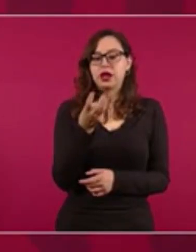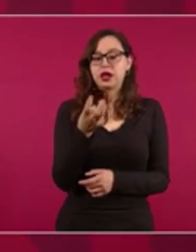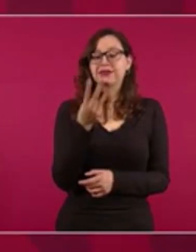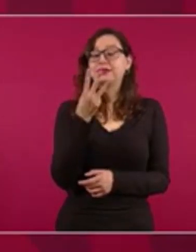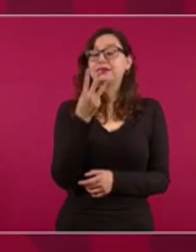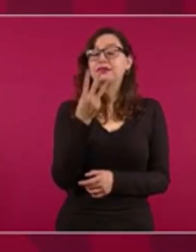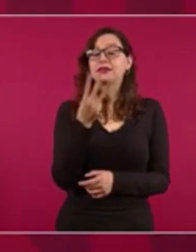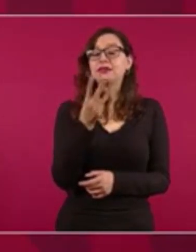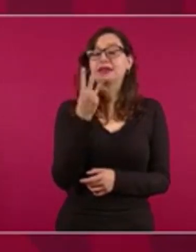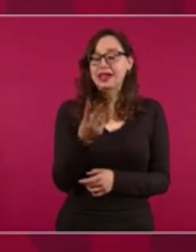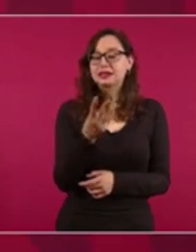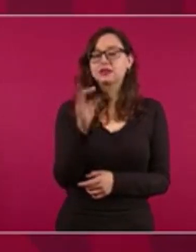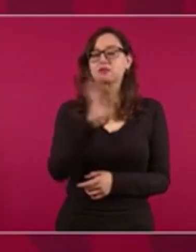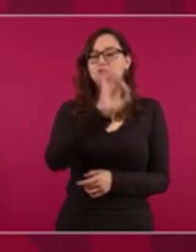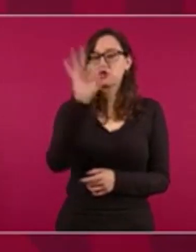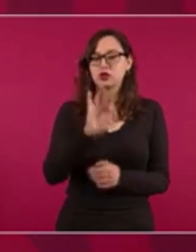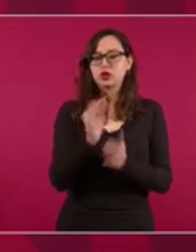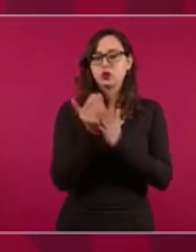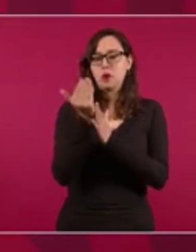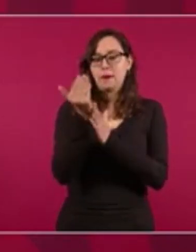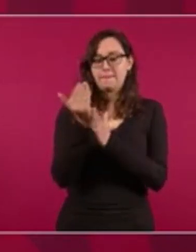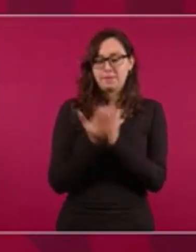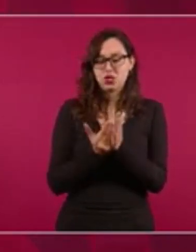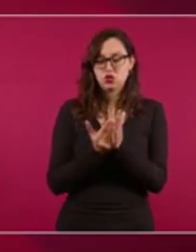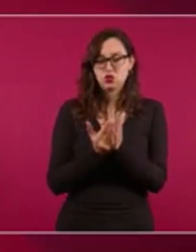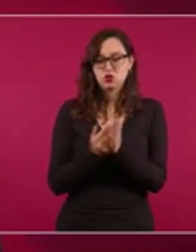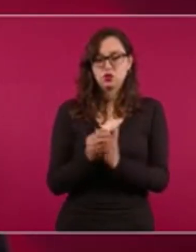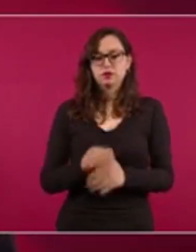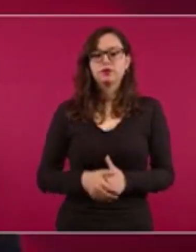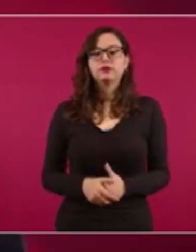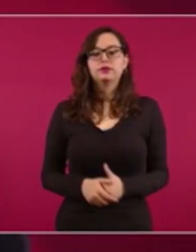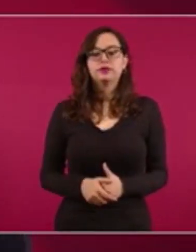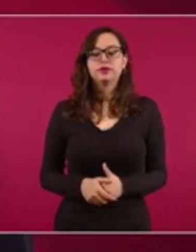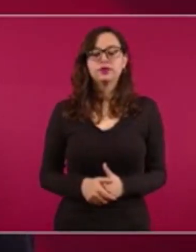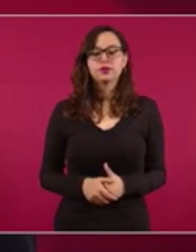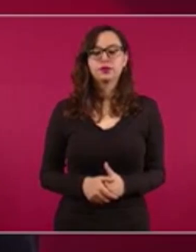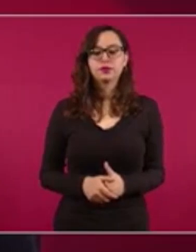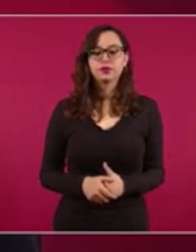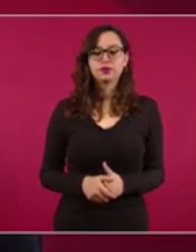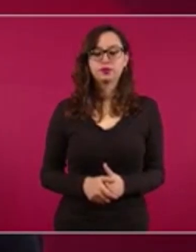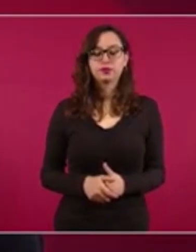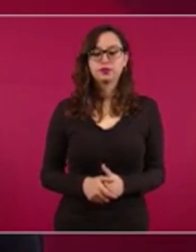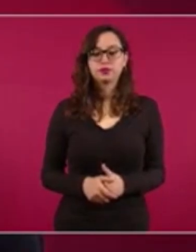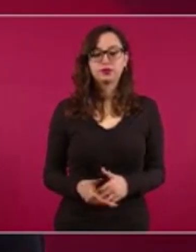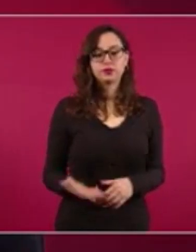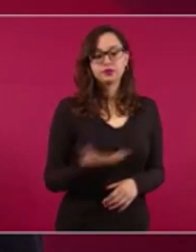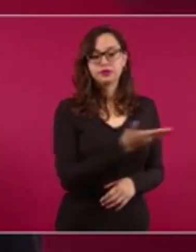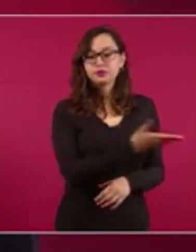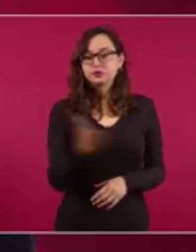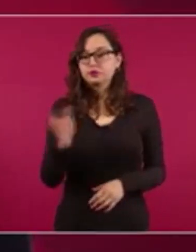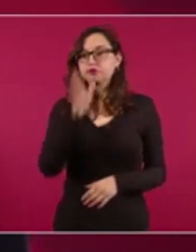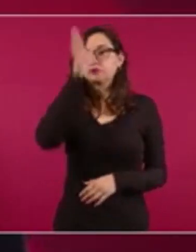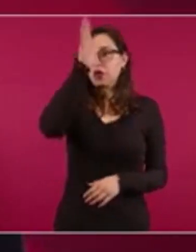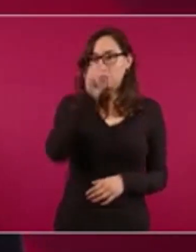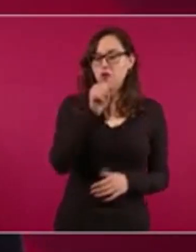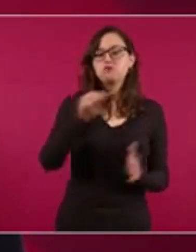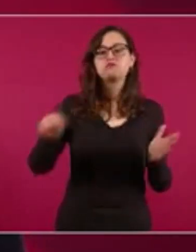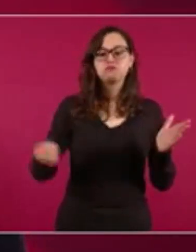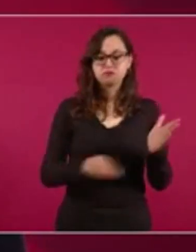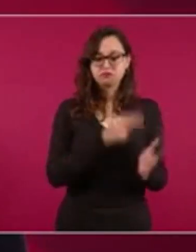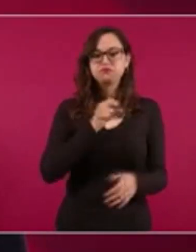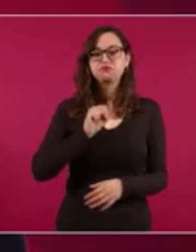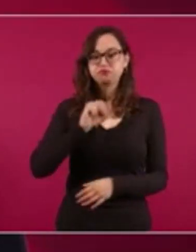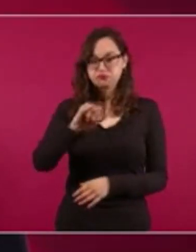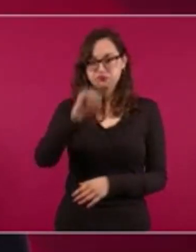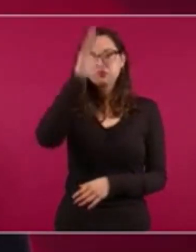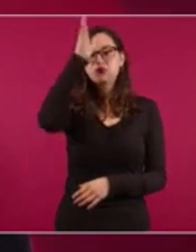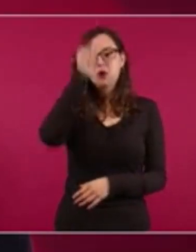al máximo promedio actual. Las empresas aquí firmantes y el gobierno estamos de acuerdo en aceptar